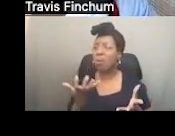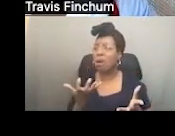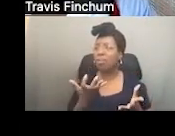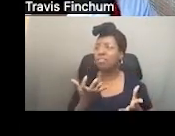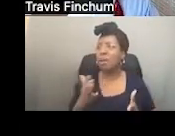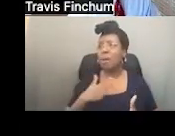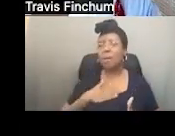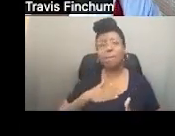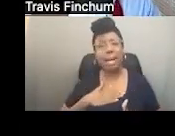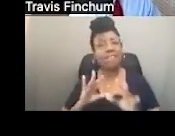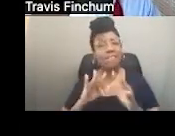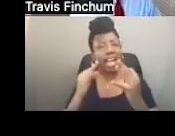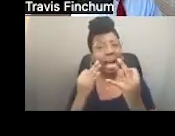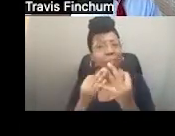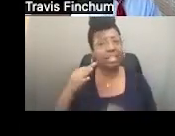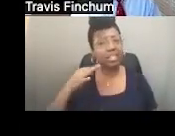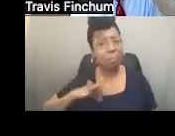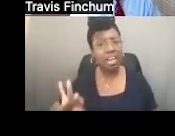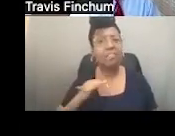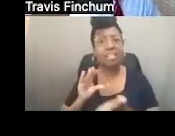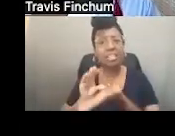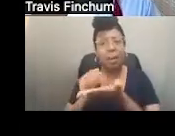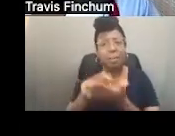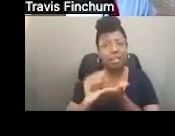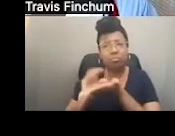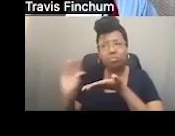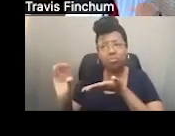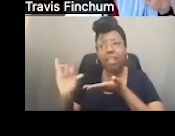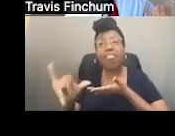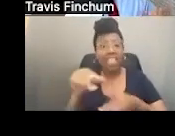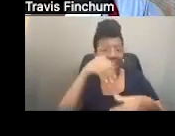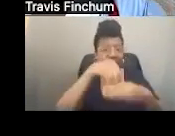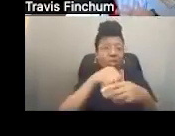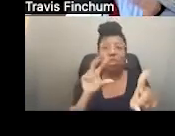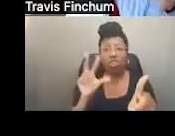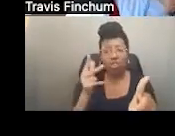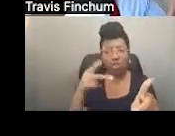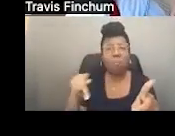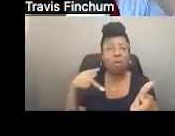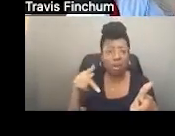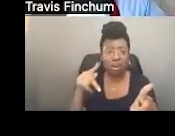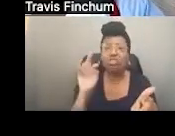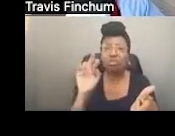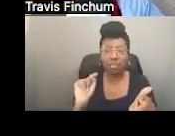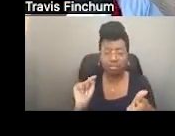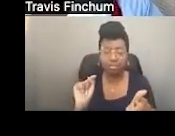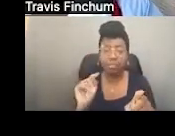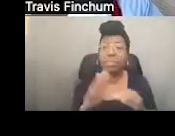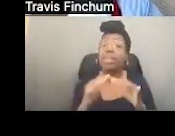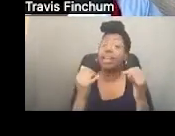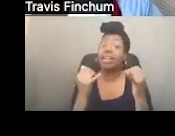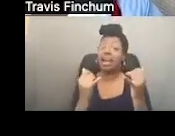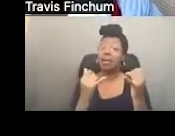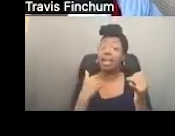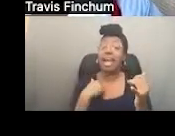¿Qué le voy a dejar a mi ser querido sin poner en peligro sus beneficios? Esos son los fideicomisos de terceros. Pero tenemos que recordar que hay una